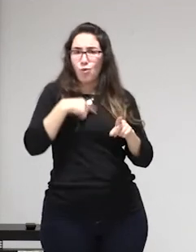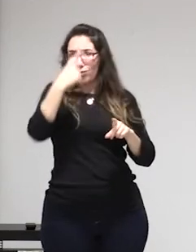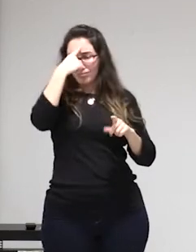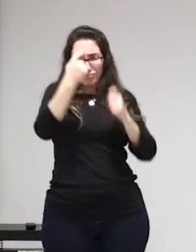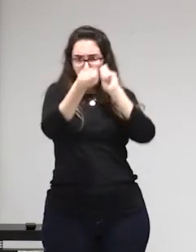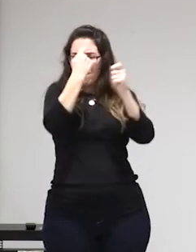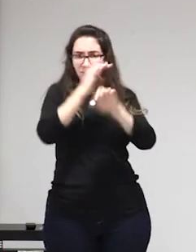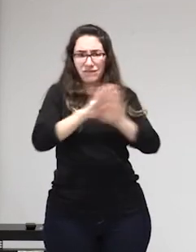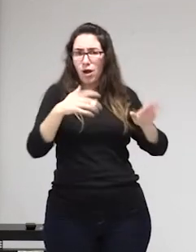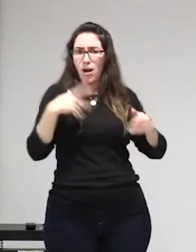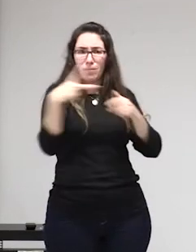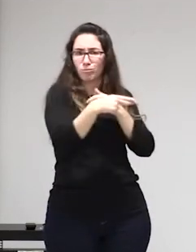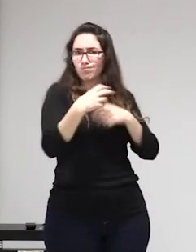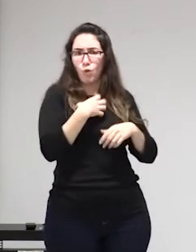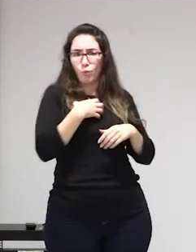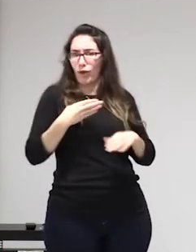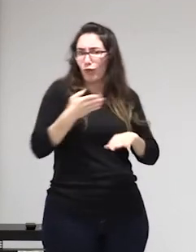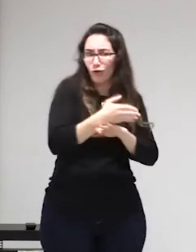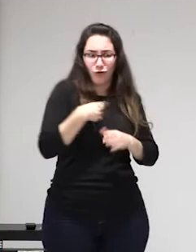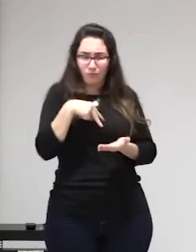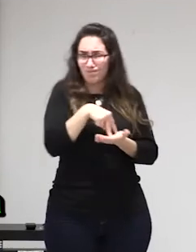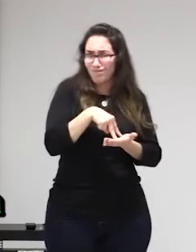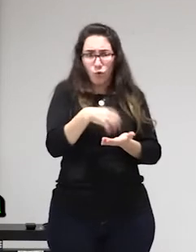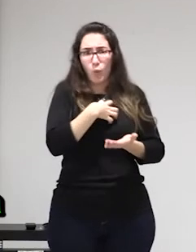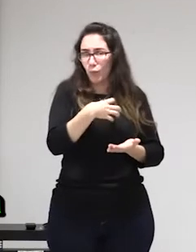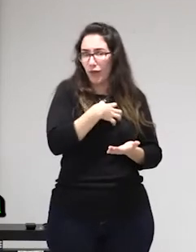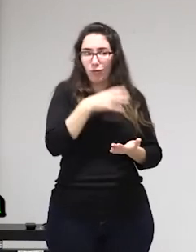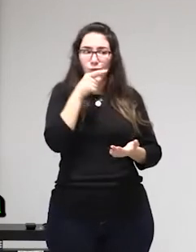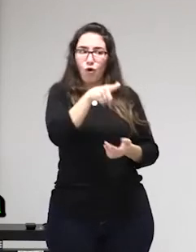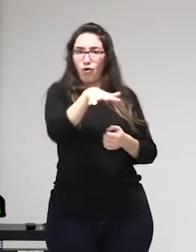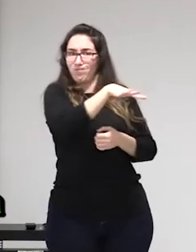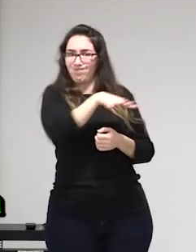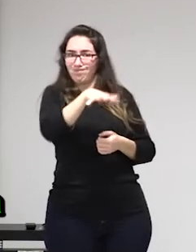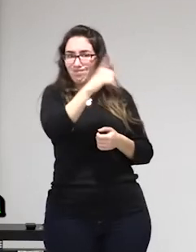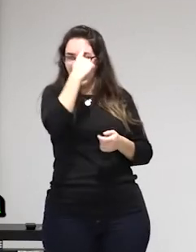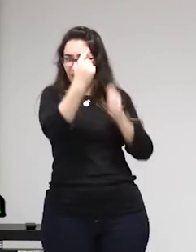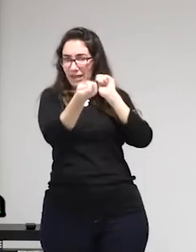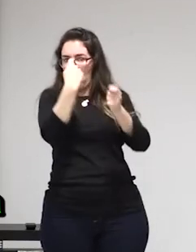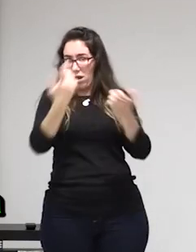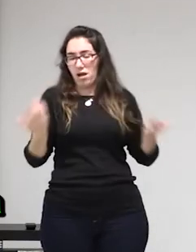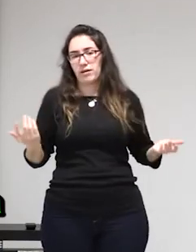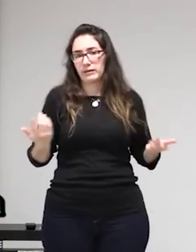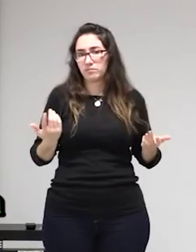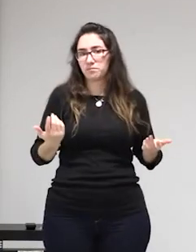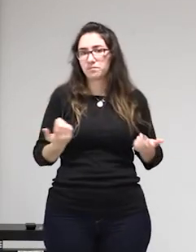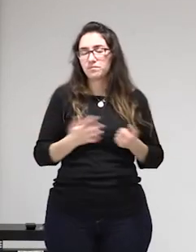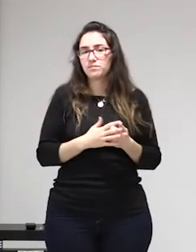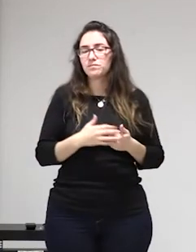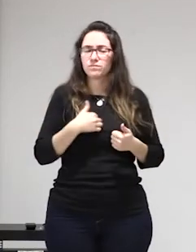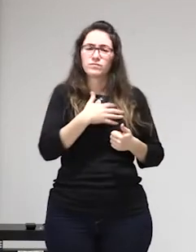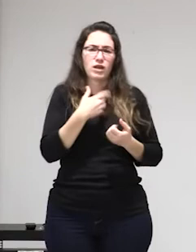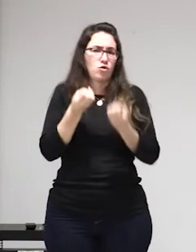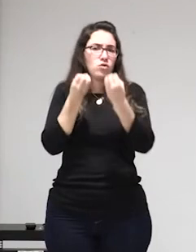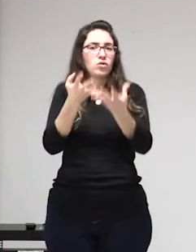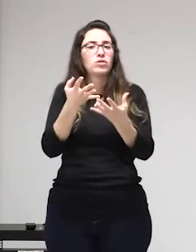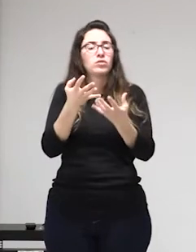cambiemos estas condiciones y entonces mejorará la salud física y la salud psicológica de las mujeres luego